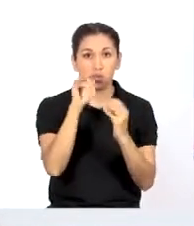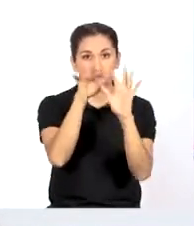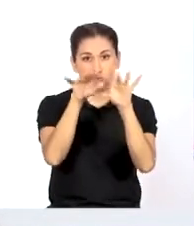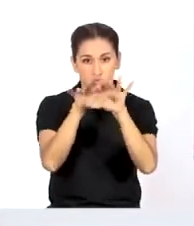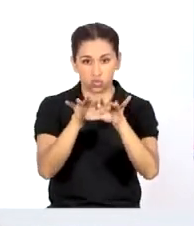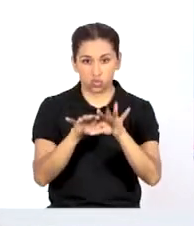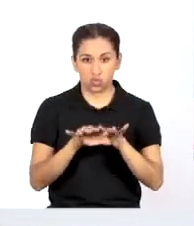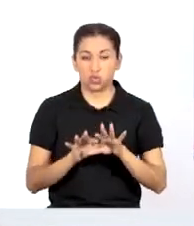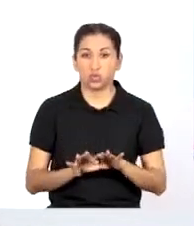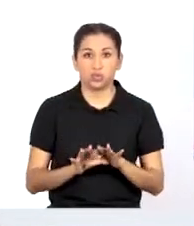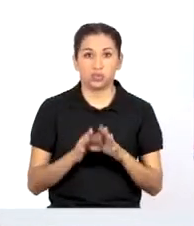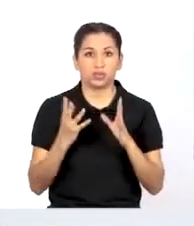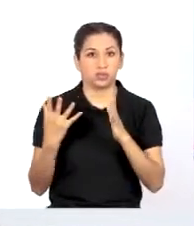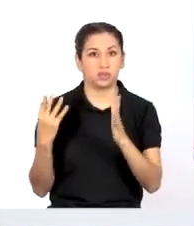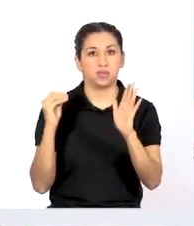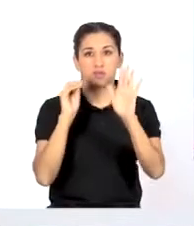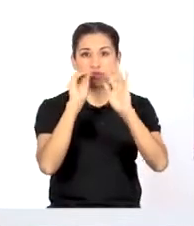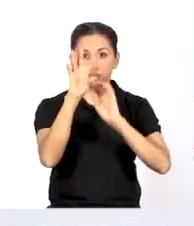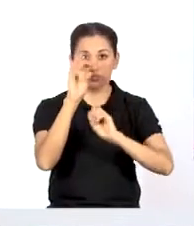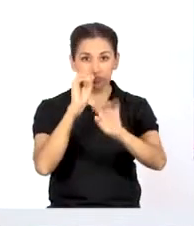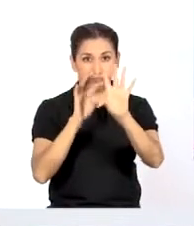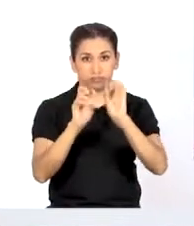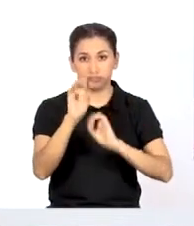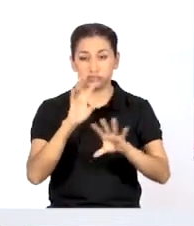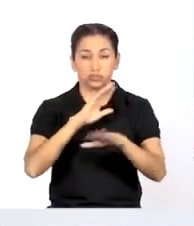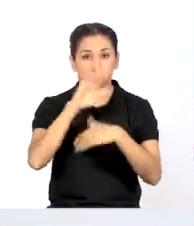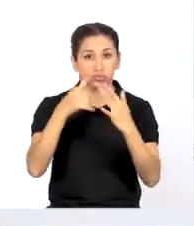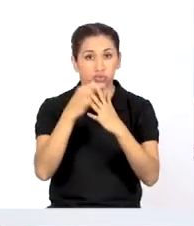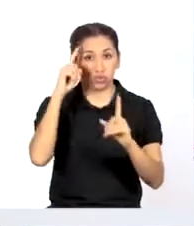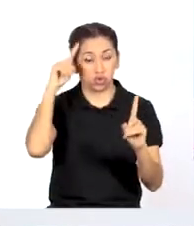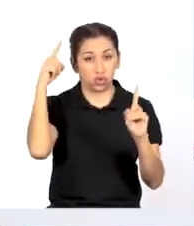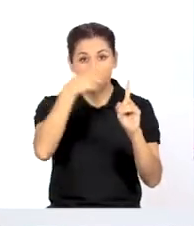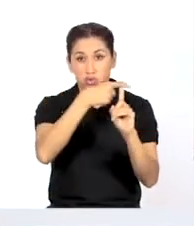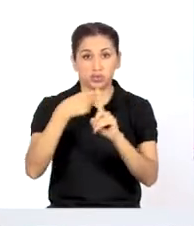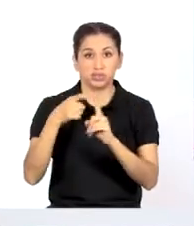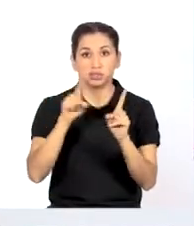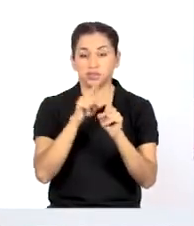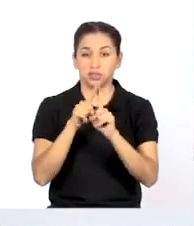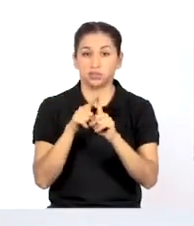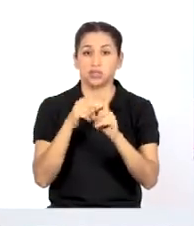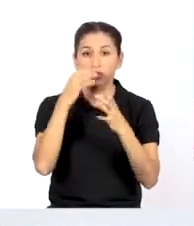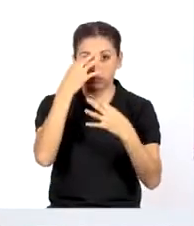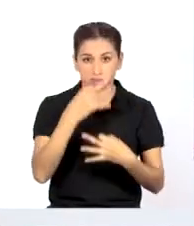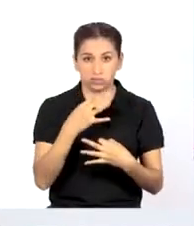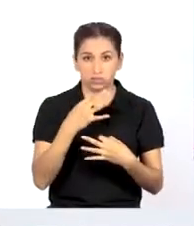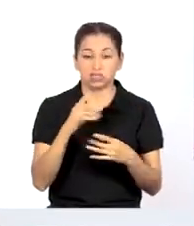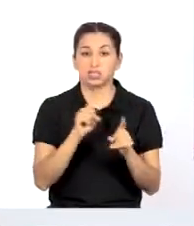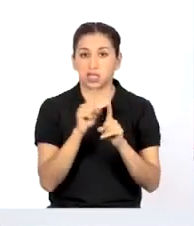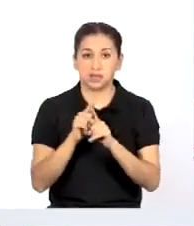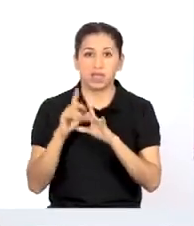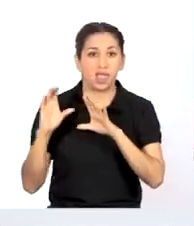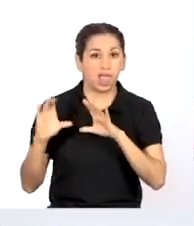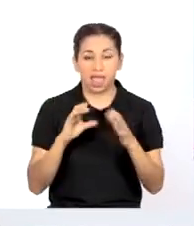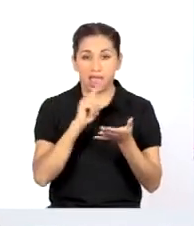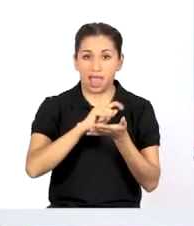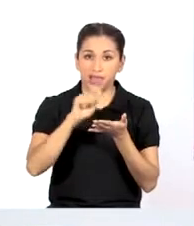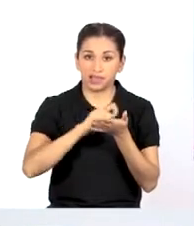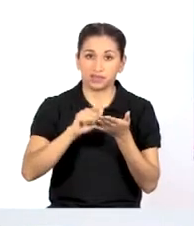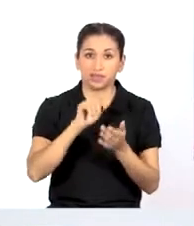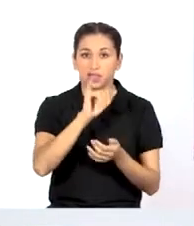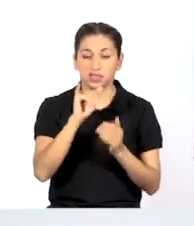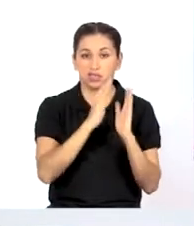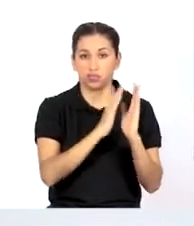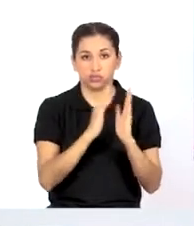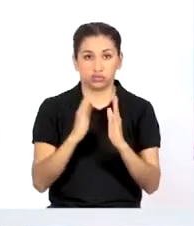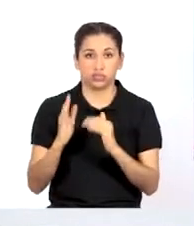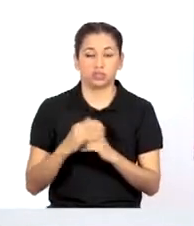un documento que plasme los objetivos, la justificación, las actividades y el